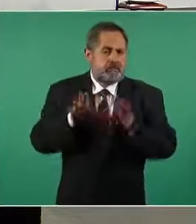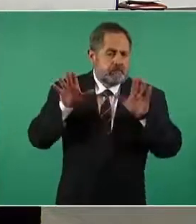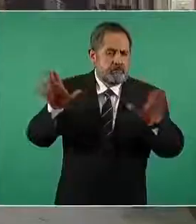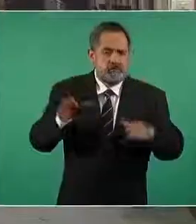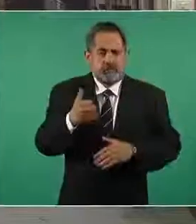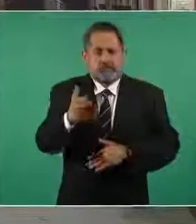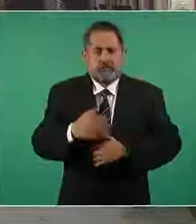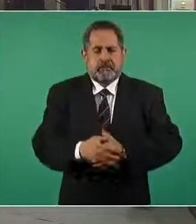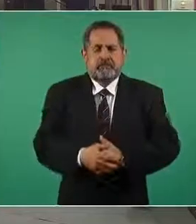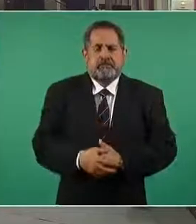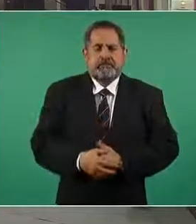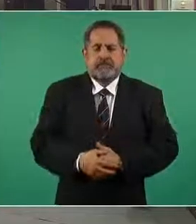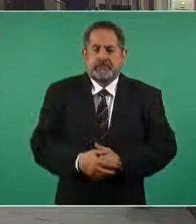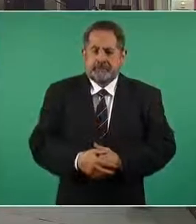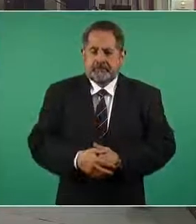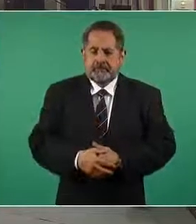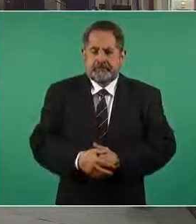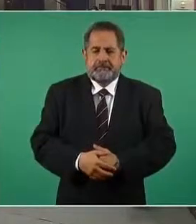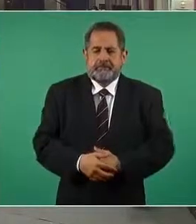Gracias